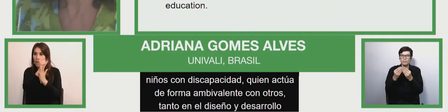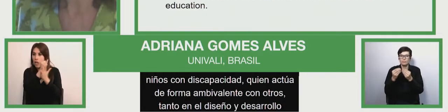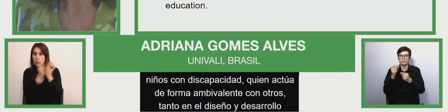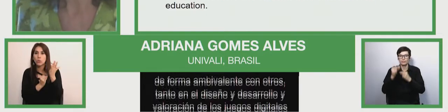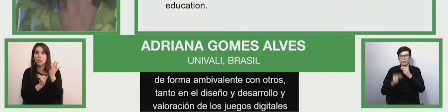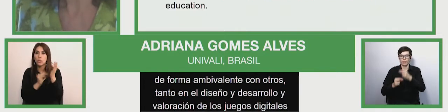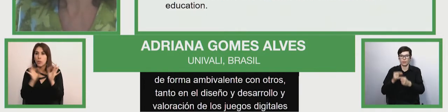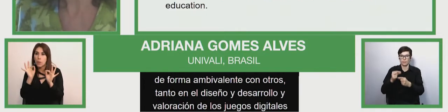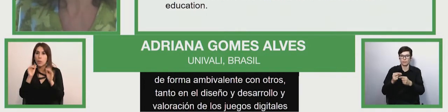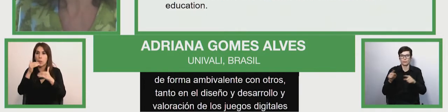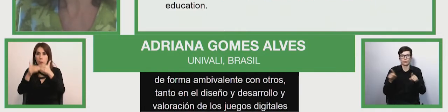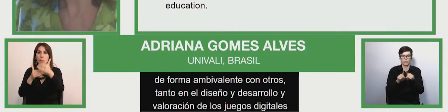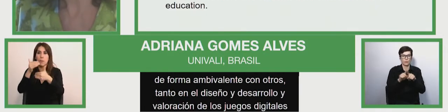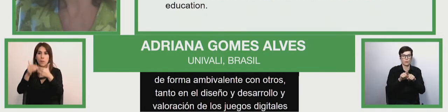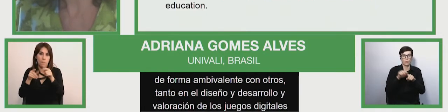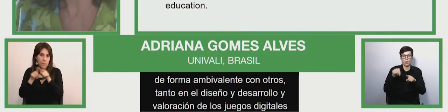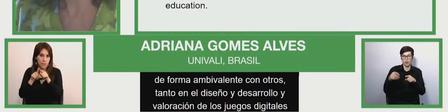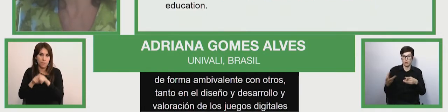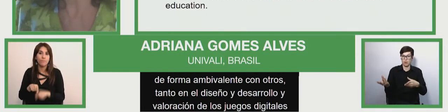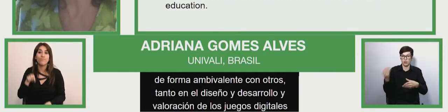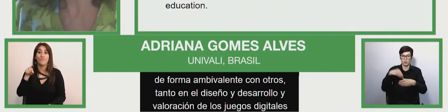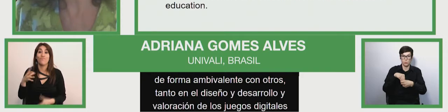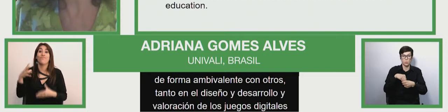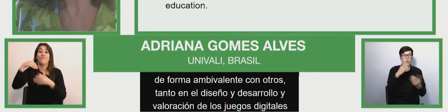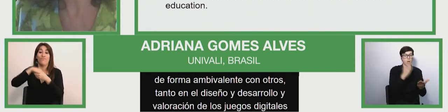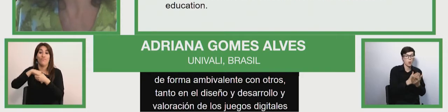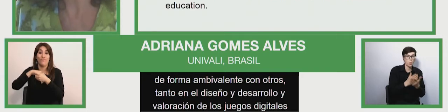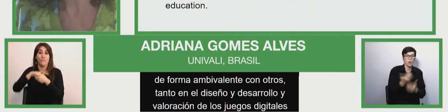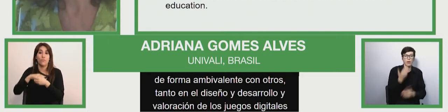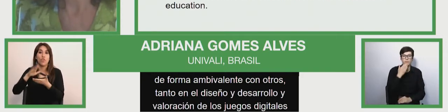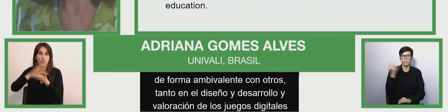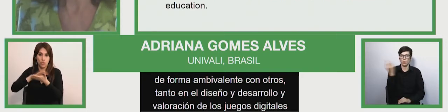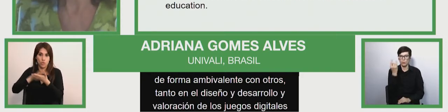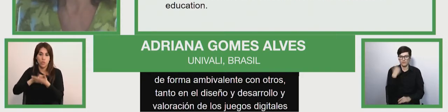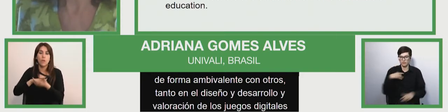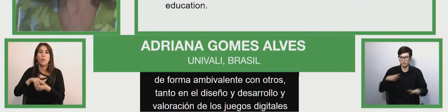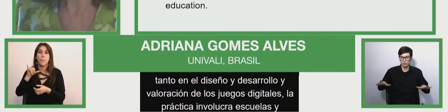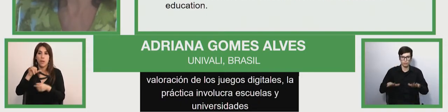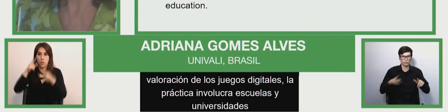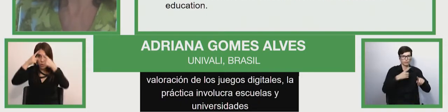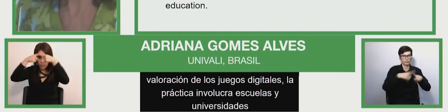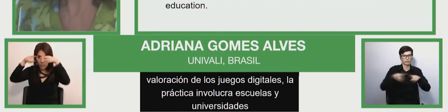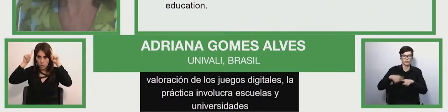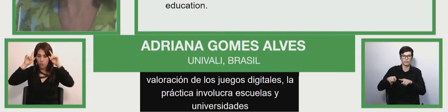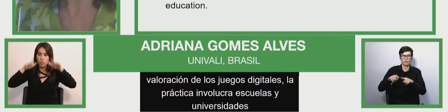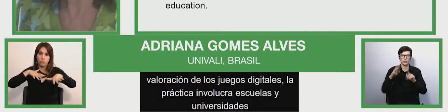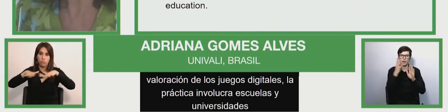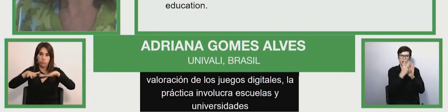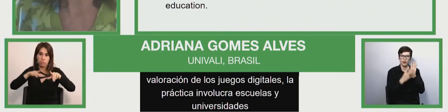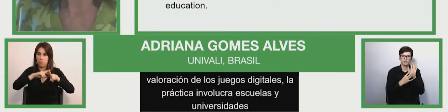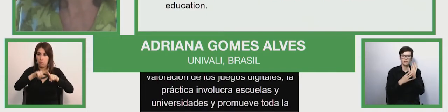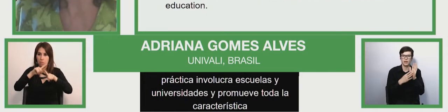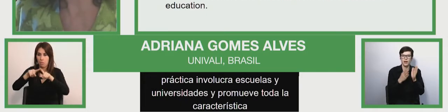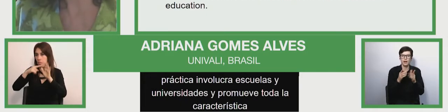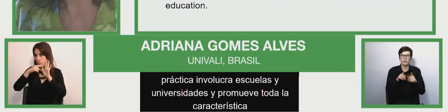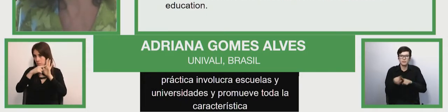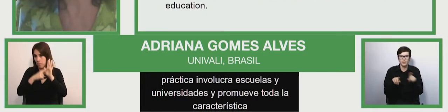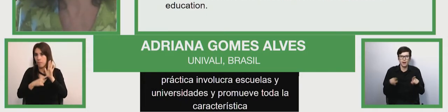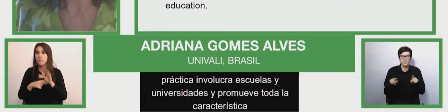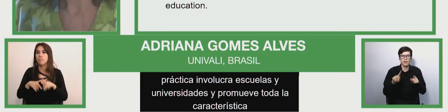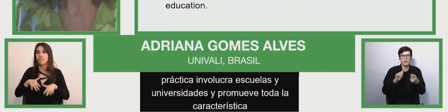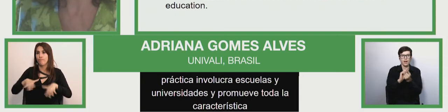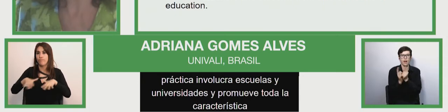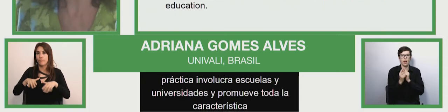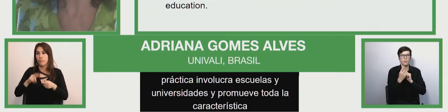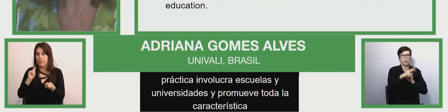escuelas y universidades y promueve todas las características y estrategias con el cambio entre los